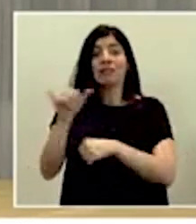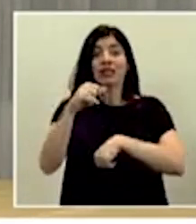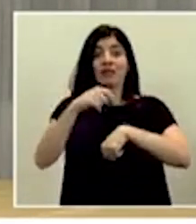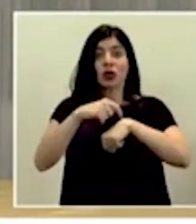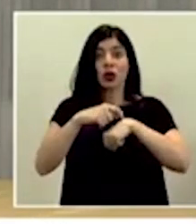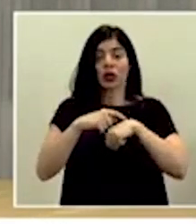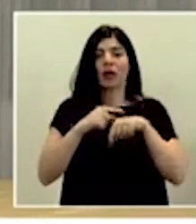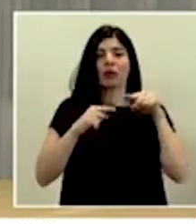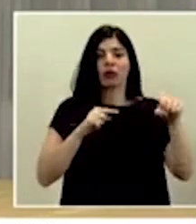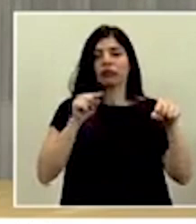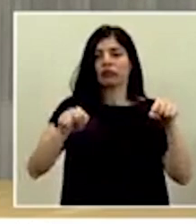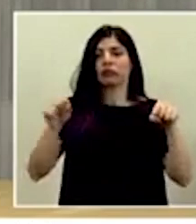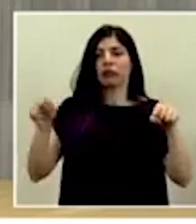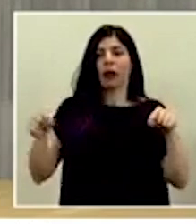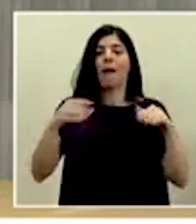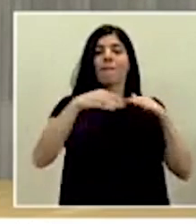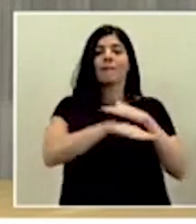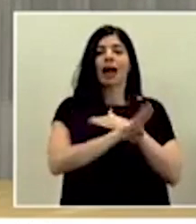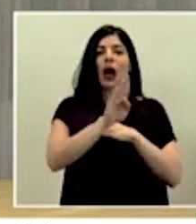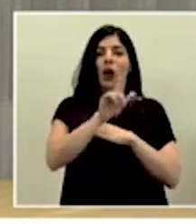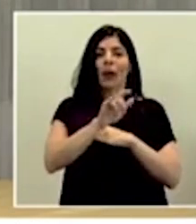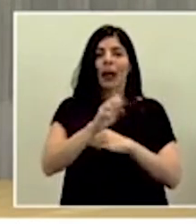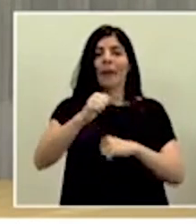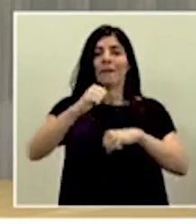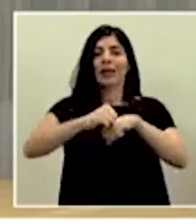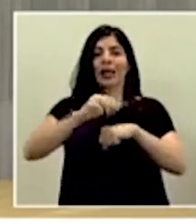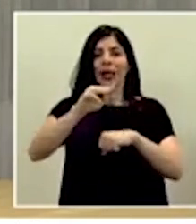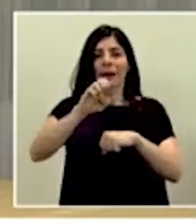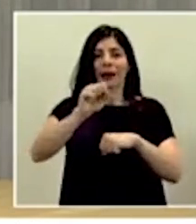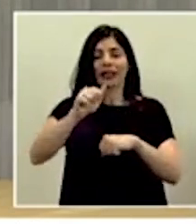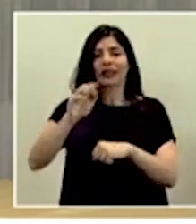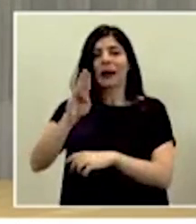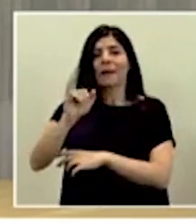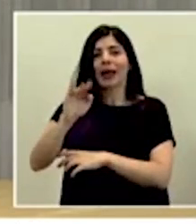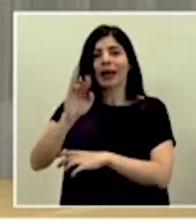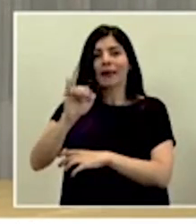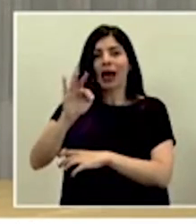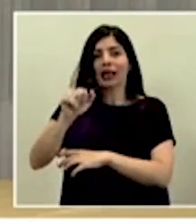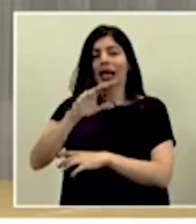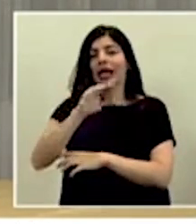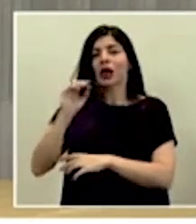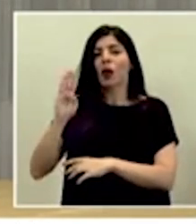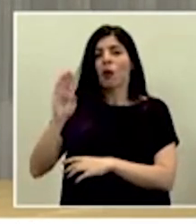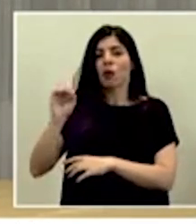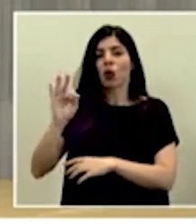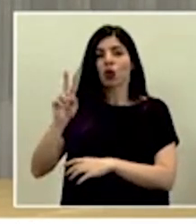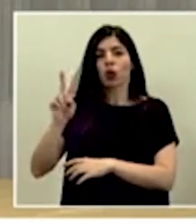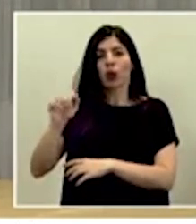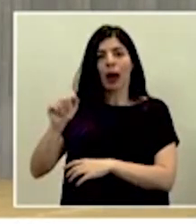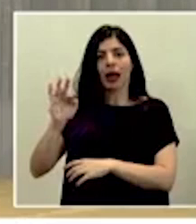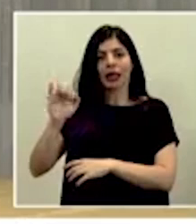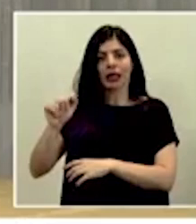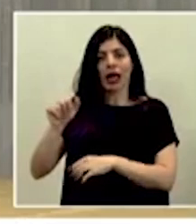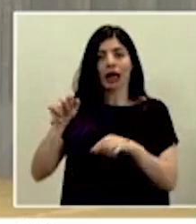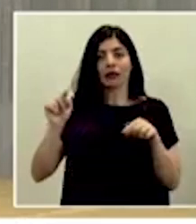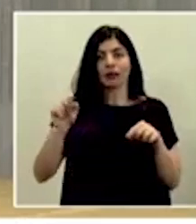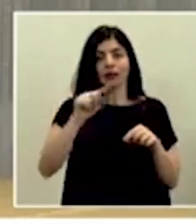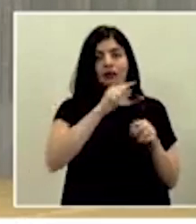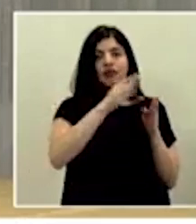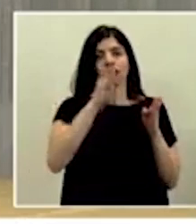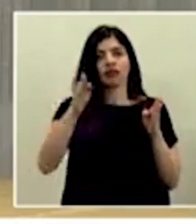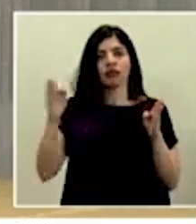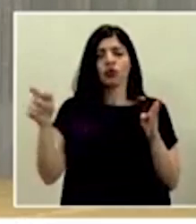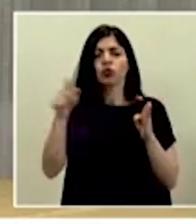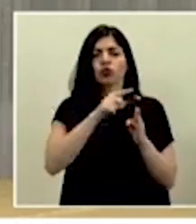las poblaciones o las comunidades de Bajo Blei, Piedra Mesa, Beibata y Botúbata. Y todo esto se realizó